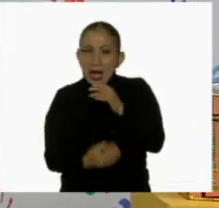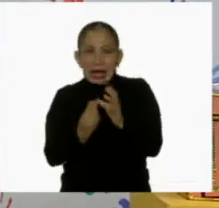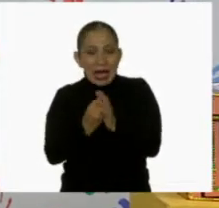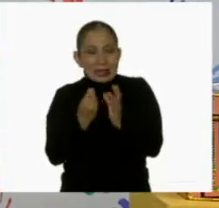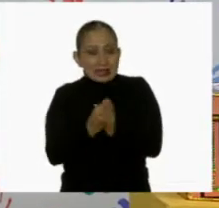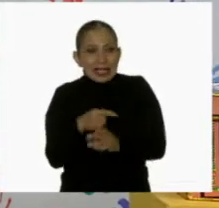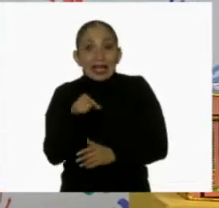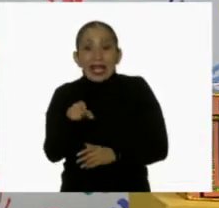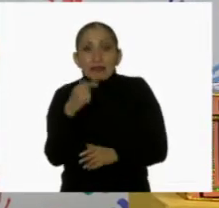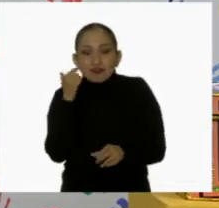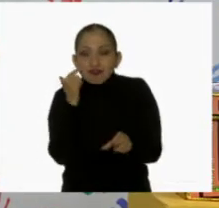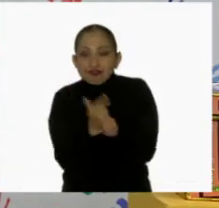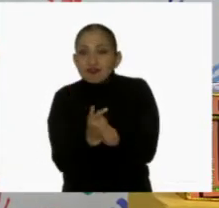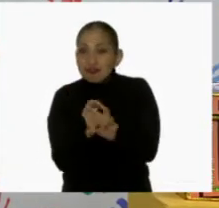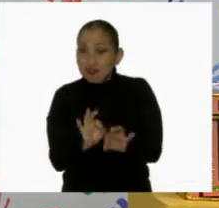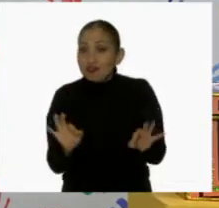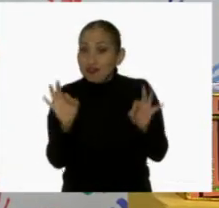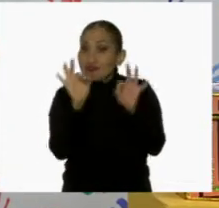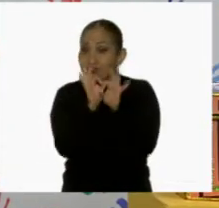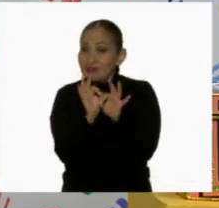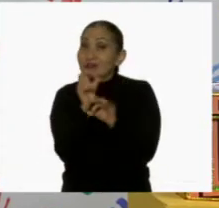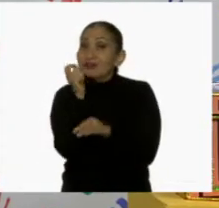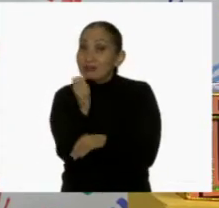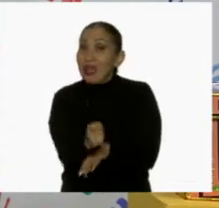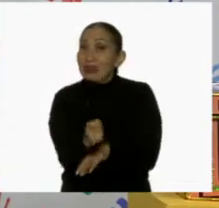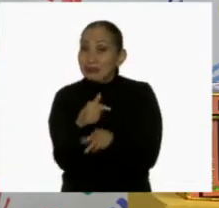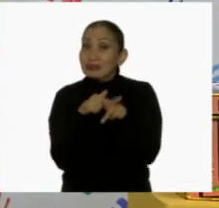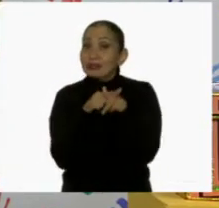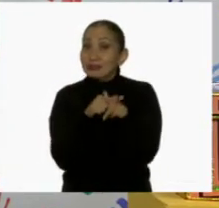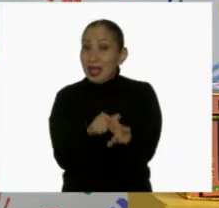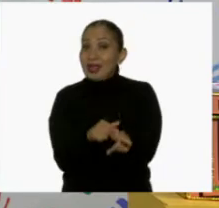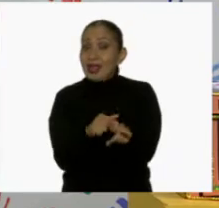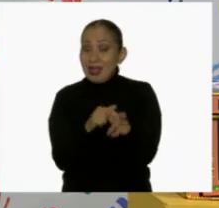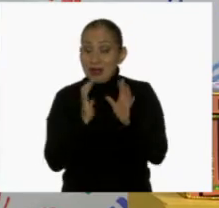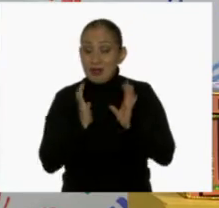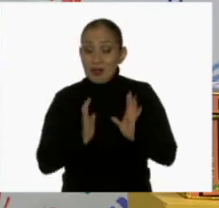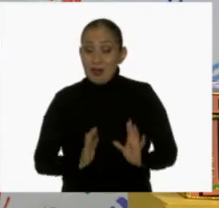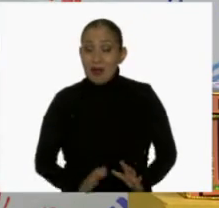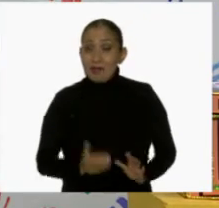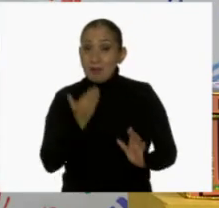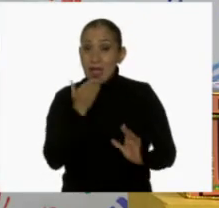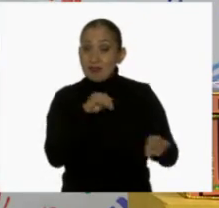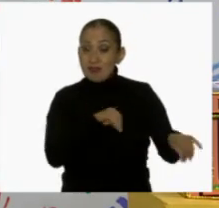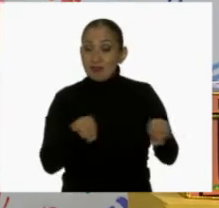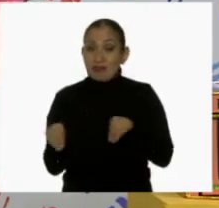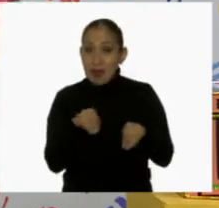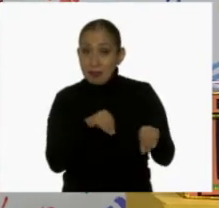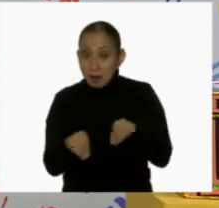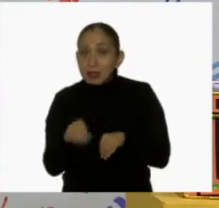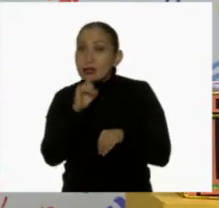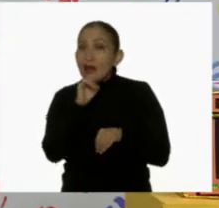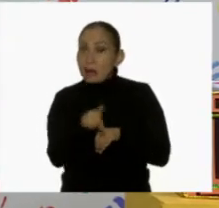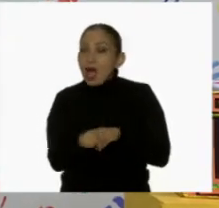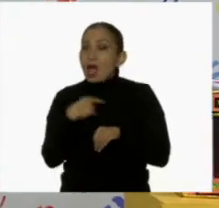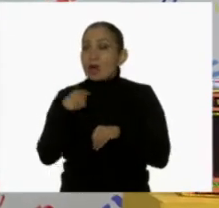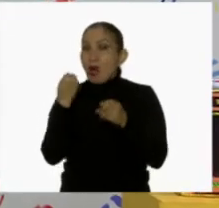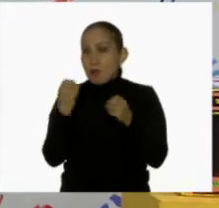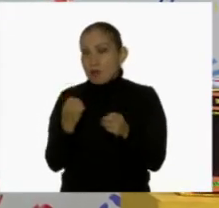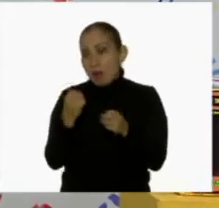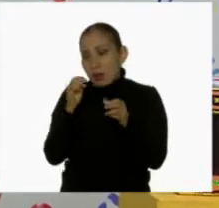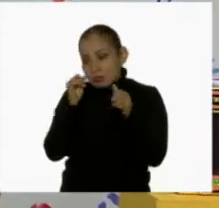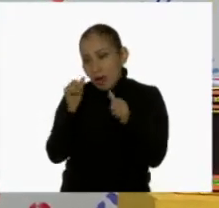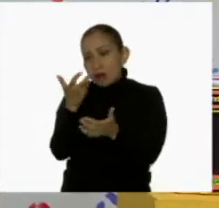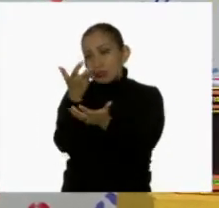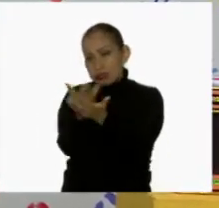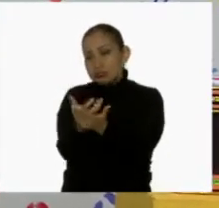clase en la que descubrimos lo importante que es mantenernos físicamente activas y activos. Pero también ocuparnos de tener